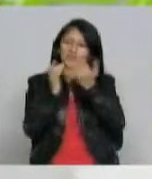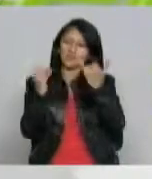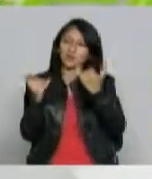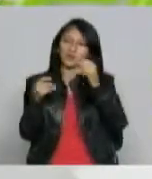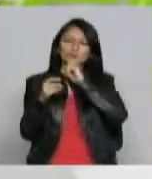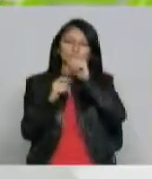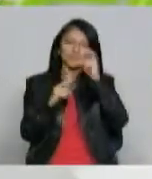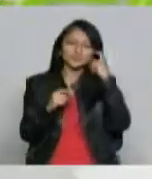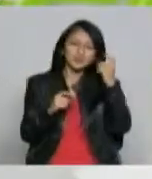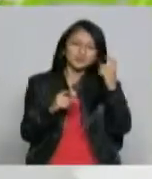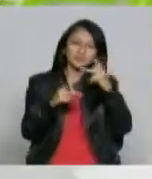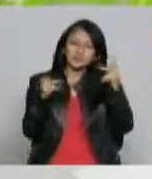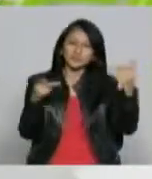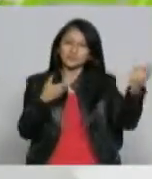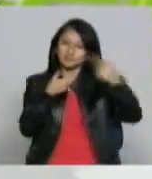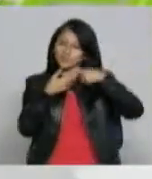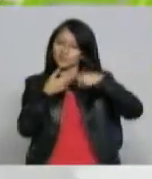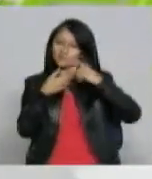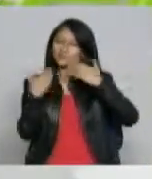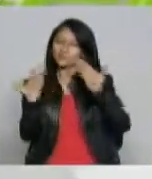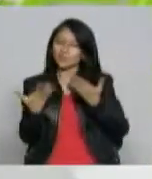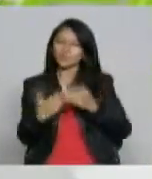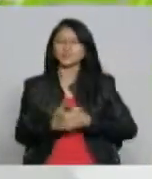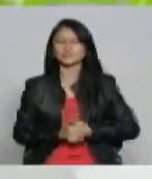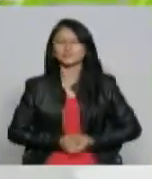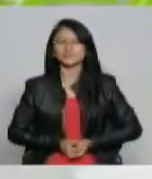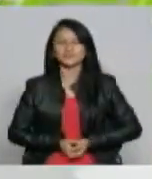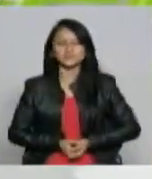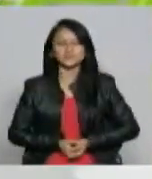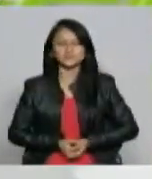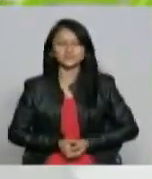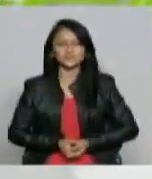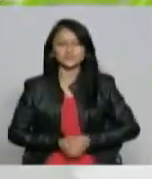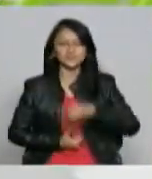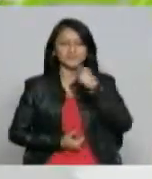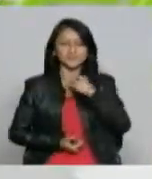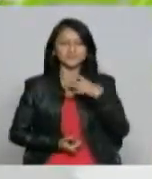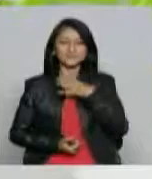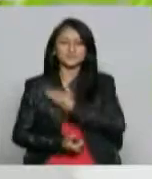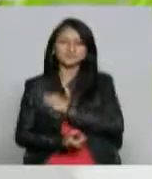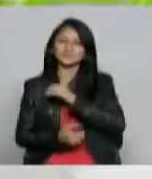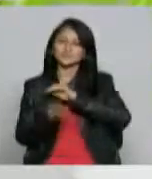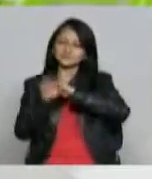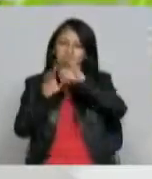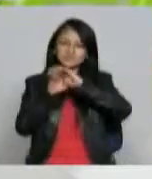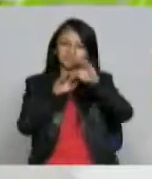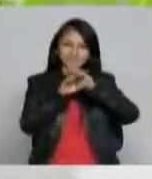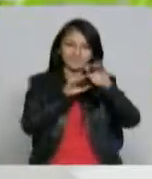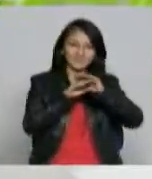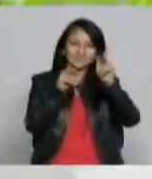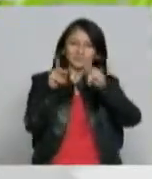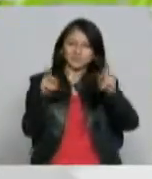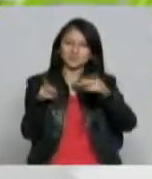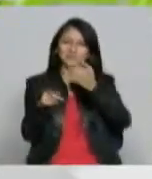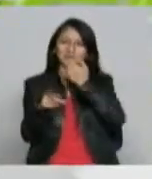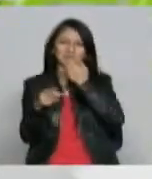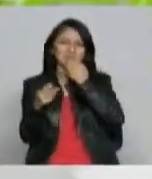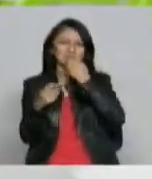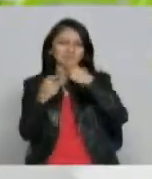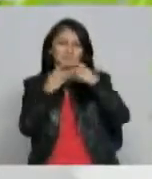este espacio? llama mucho la atención es que cuando le damos la oportunidad a la gente cuando visitamos por ejemplo las ferias